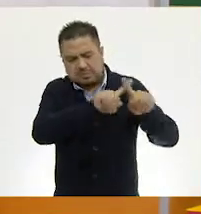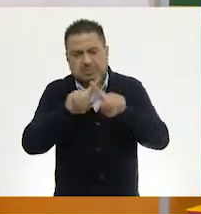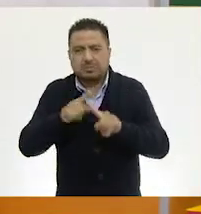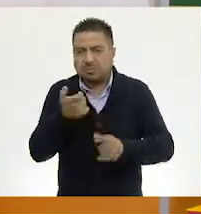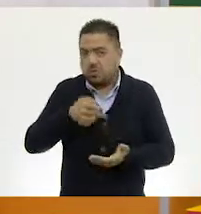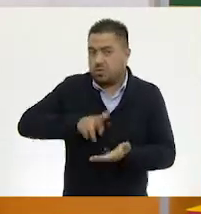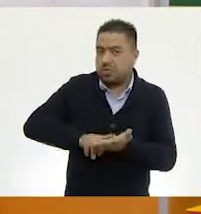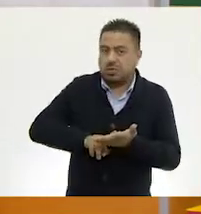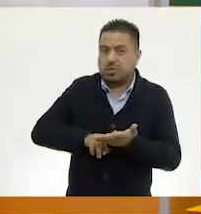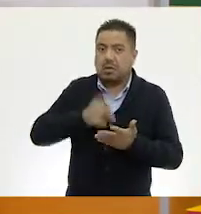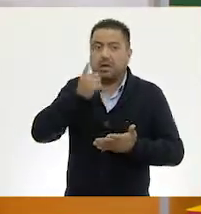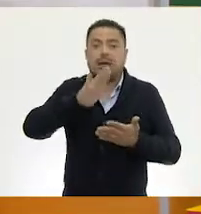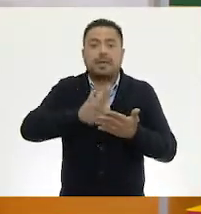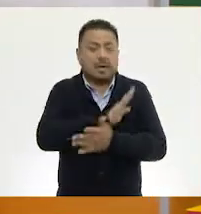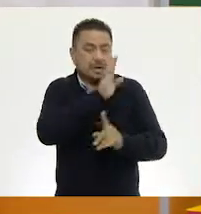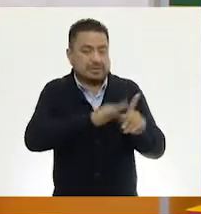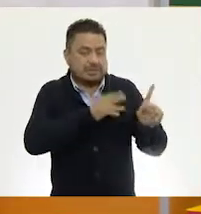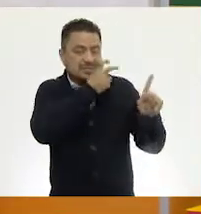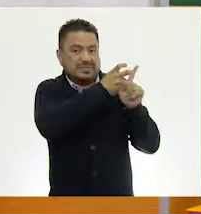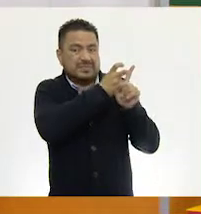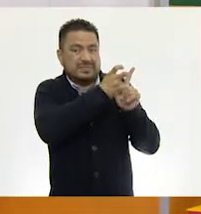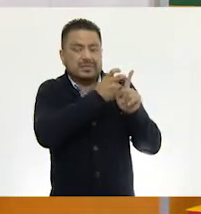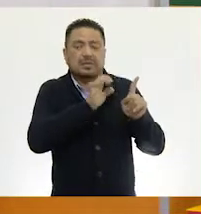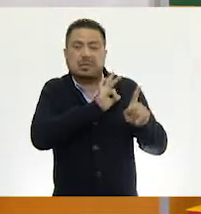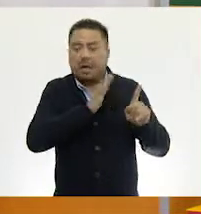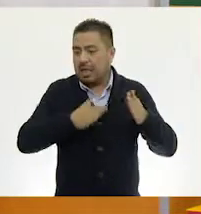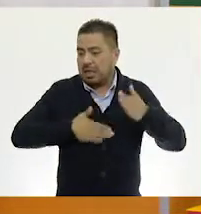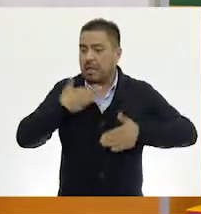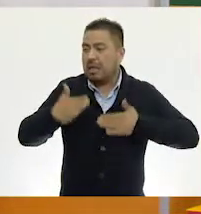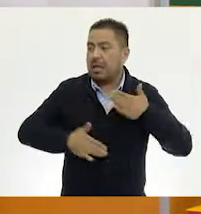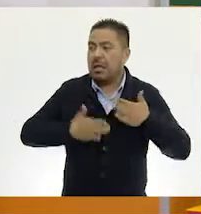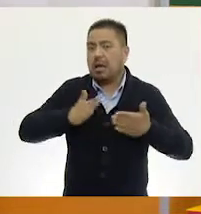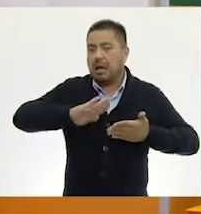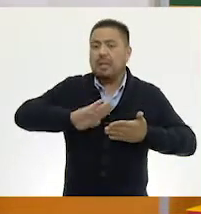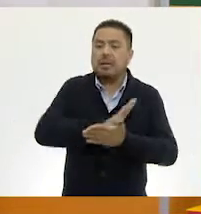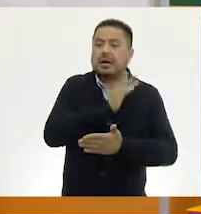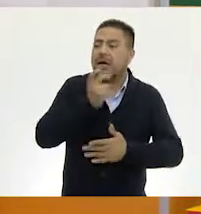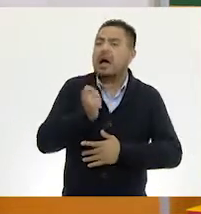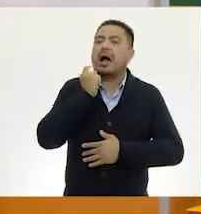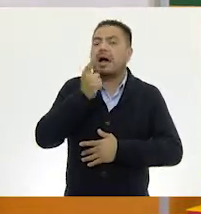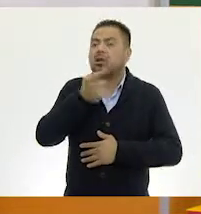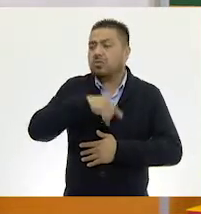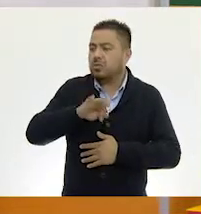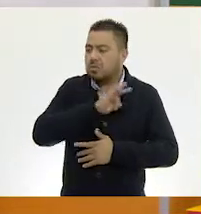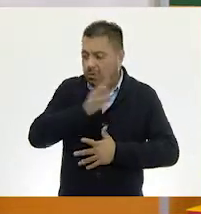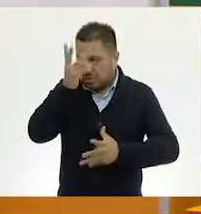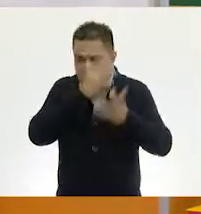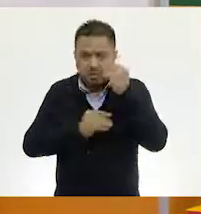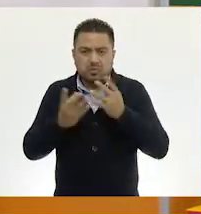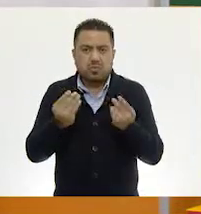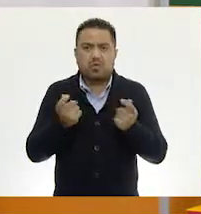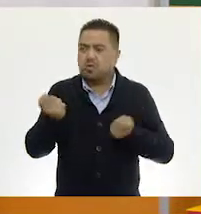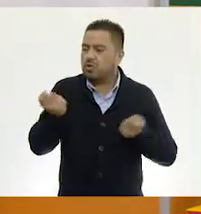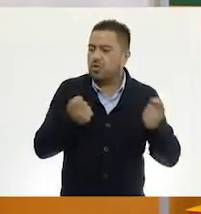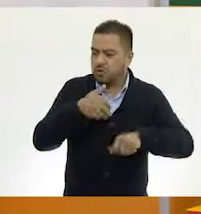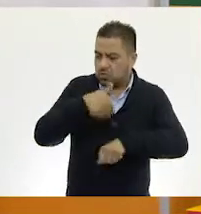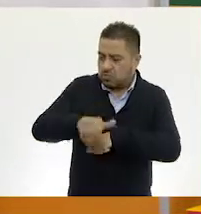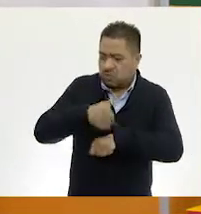construyendo diversas cantidades. Y esto, obviamente, aparte de divertido, pues es algo con lo que podemos aprender muchísimo a manejar